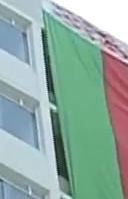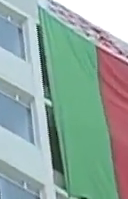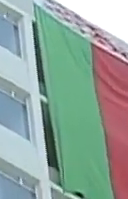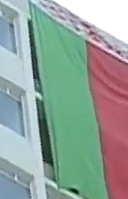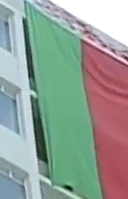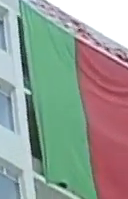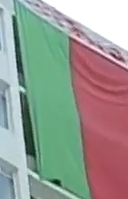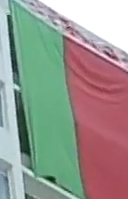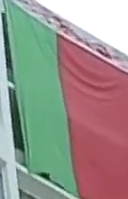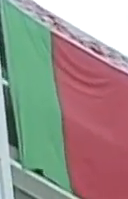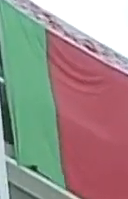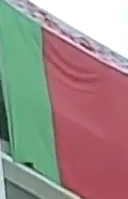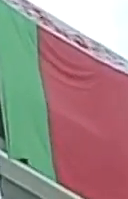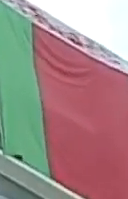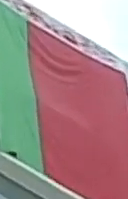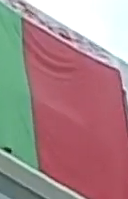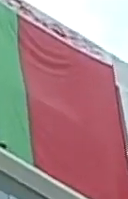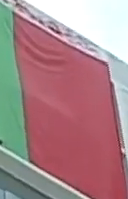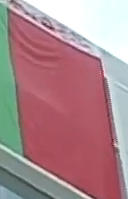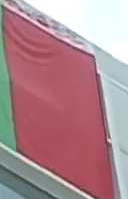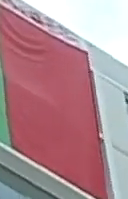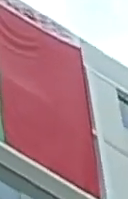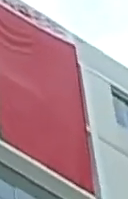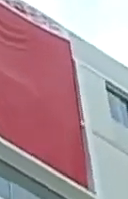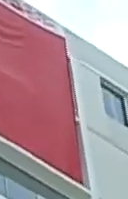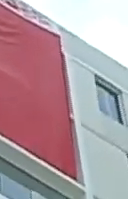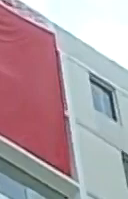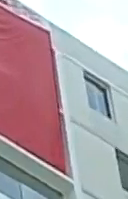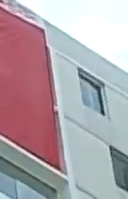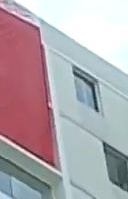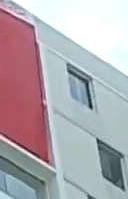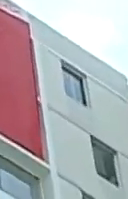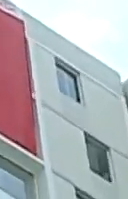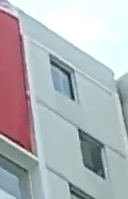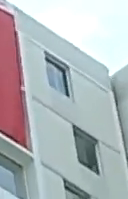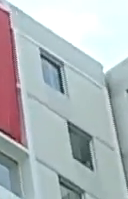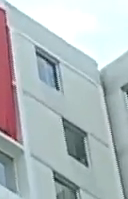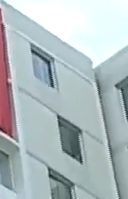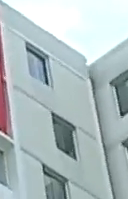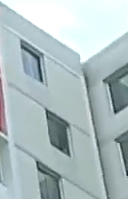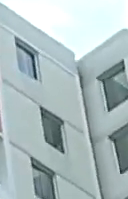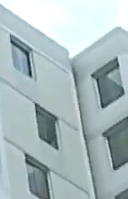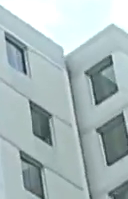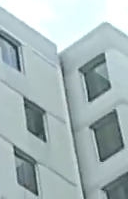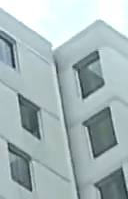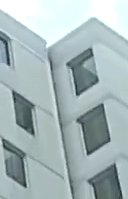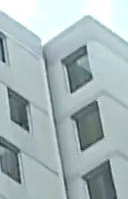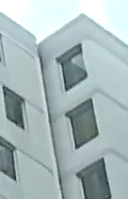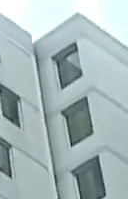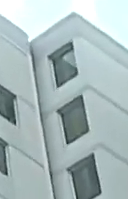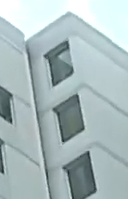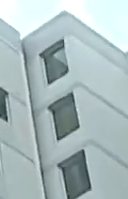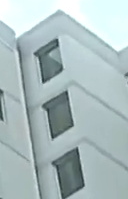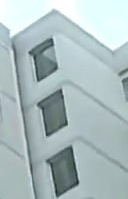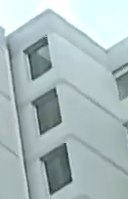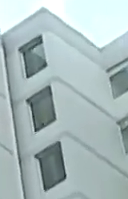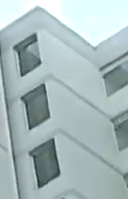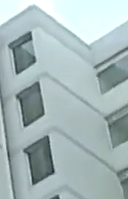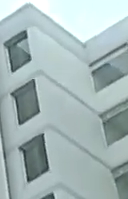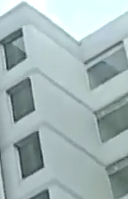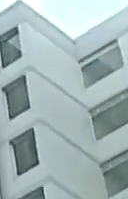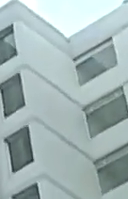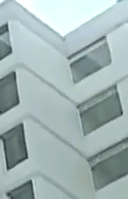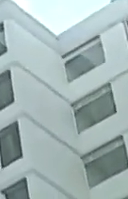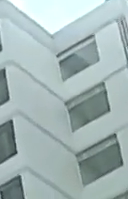Así es, hasta ahora establecemos el contacto informativo desde el urbanismo Ezequiel Zamora en Ciudad Iuna, distrito capital, para dar cobertura